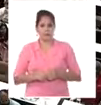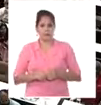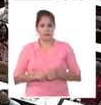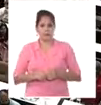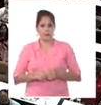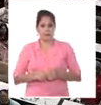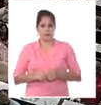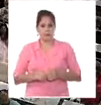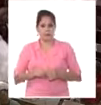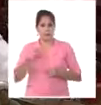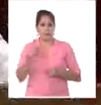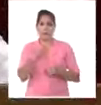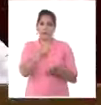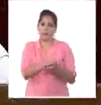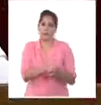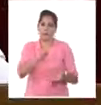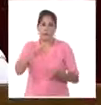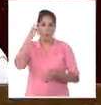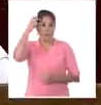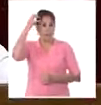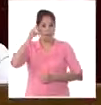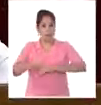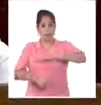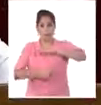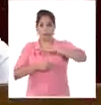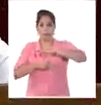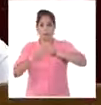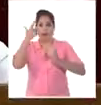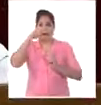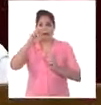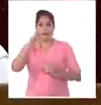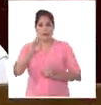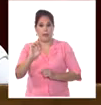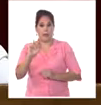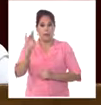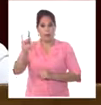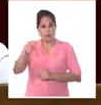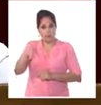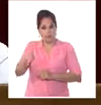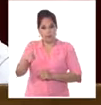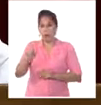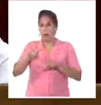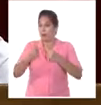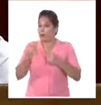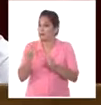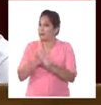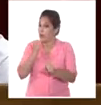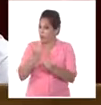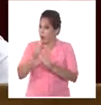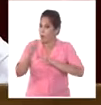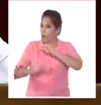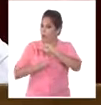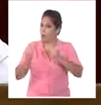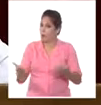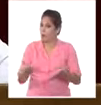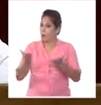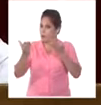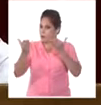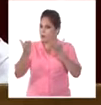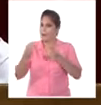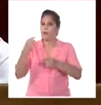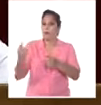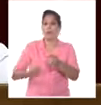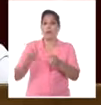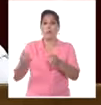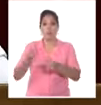Nuestro compromiso con el gobierno del presidente Luis Arce del Mas en Bolivia por su trabajo en la recuperación del país y la